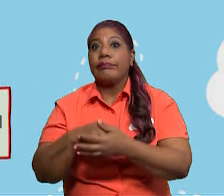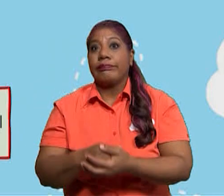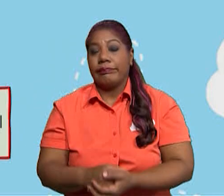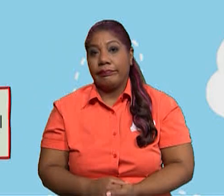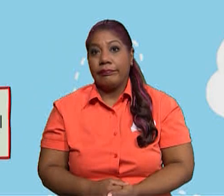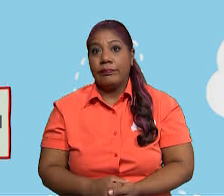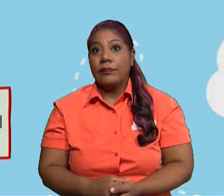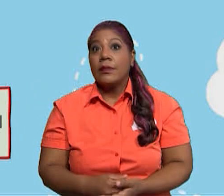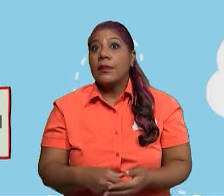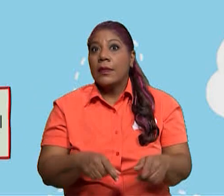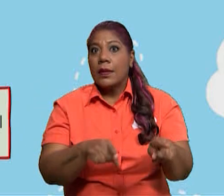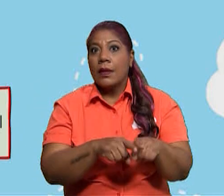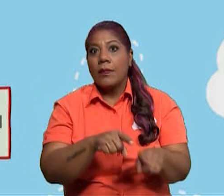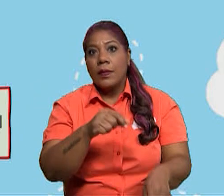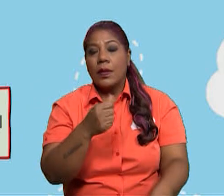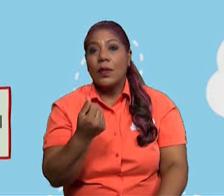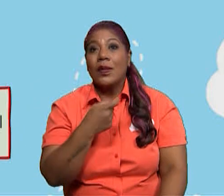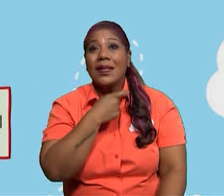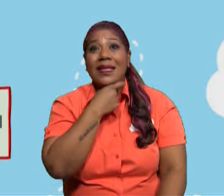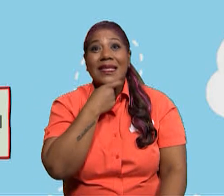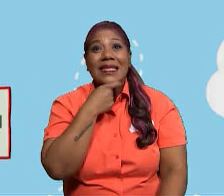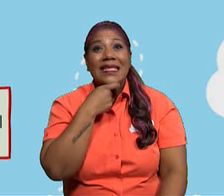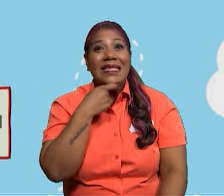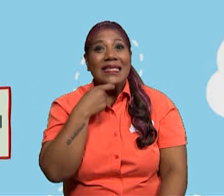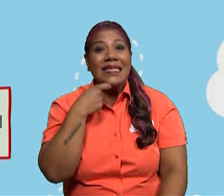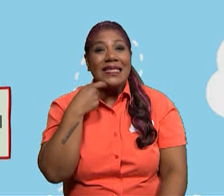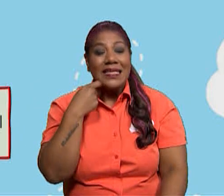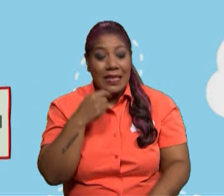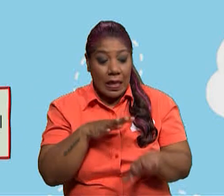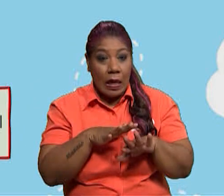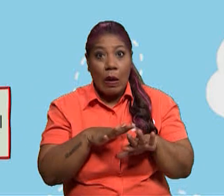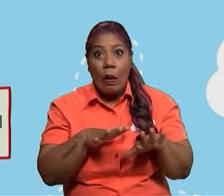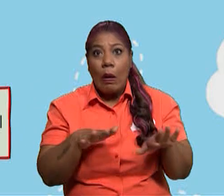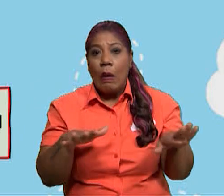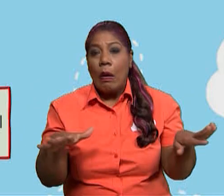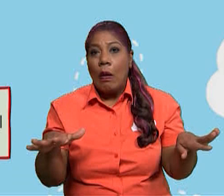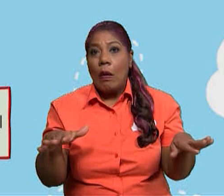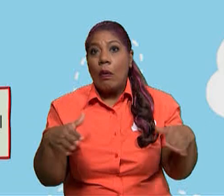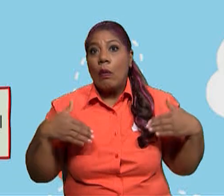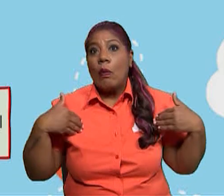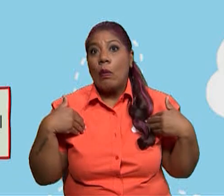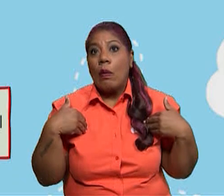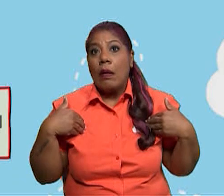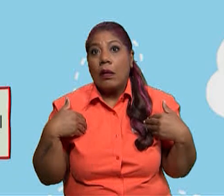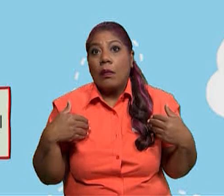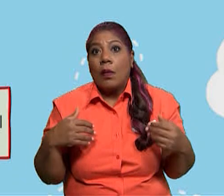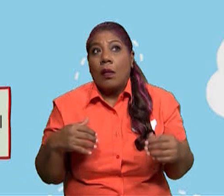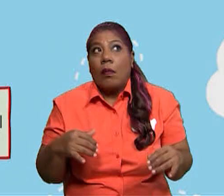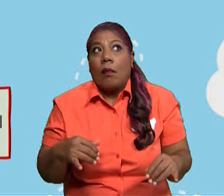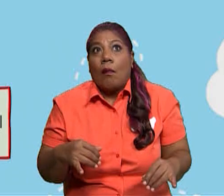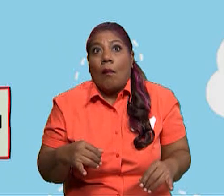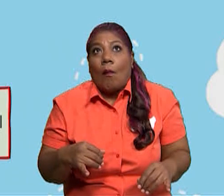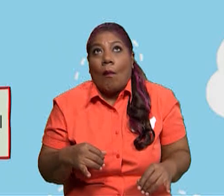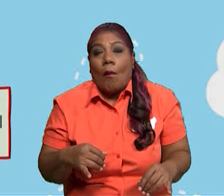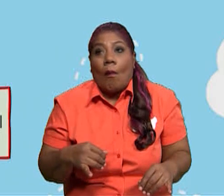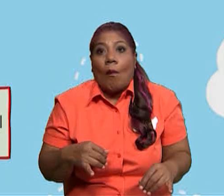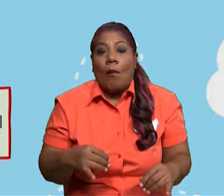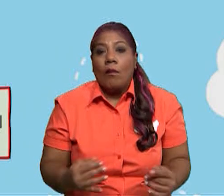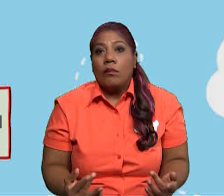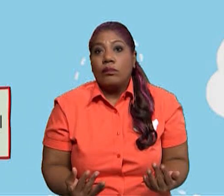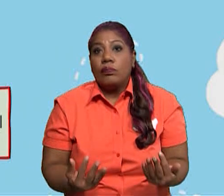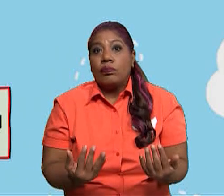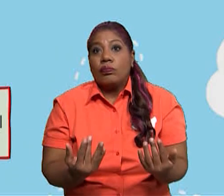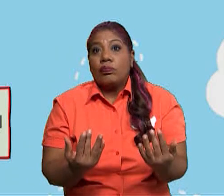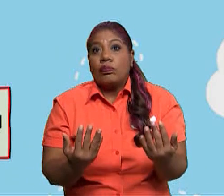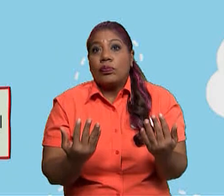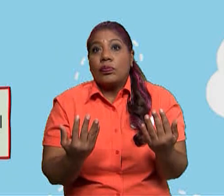la sequía. ¿Qué pasa cuando tenemos sequía? Todo se seca. Si tenemos plantas en la casa, hay que estarle